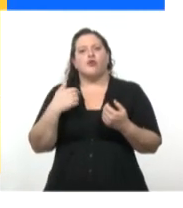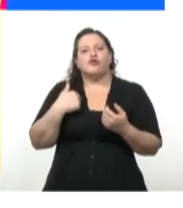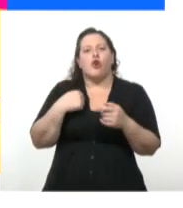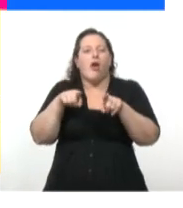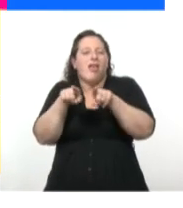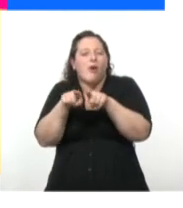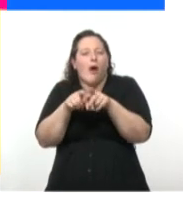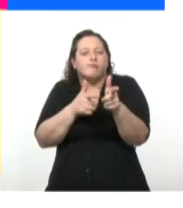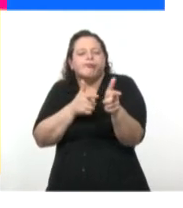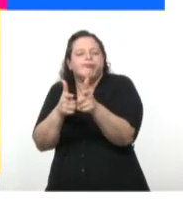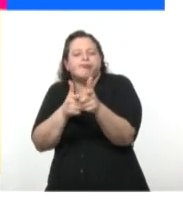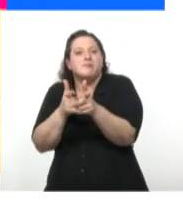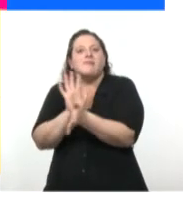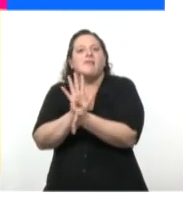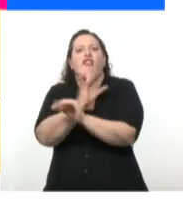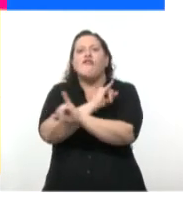datos.